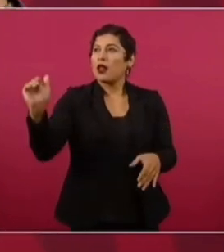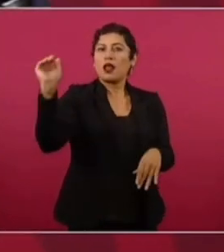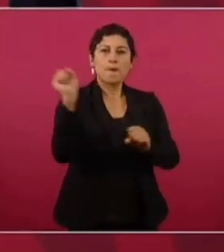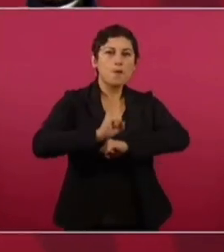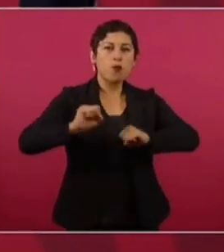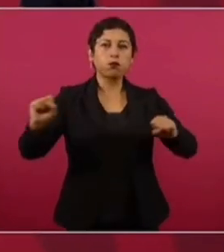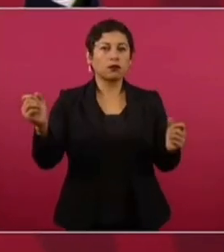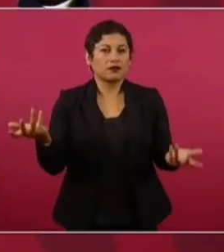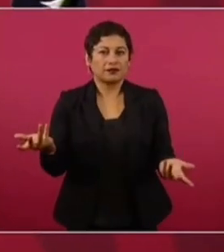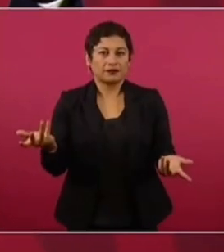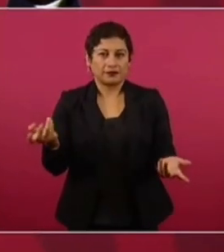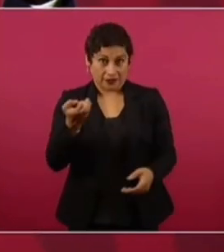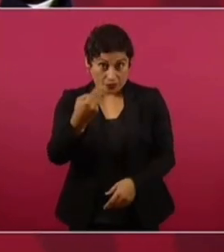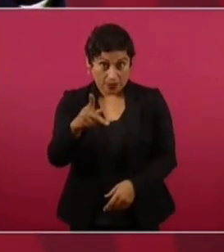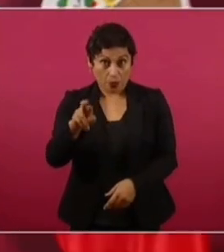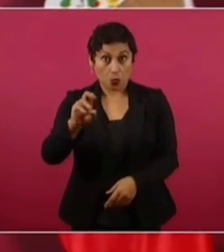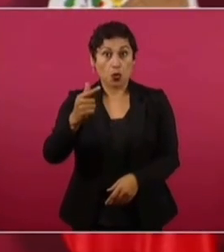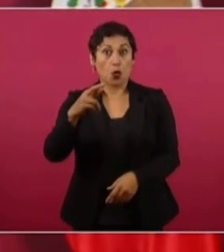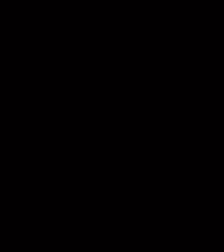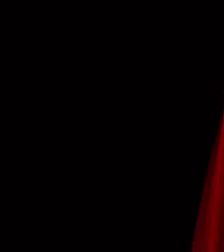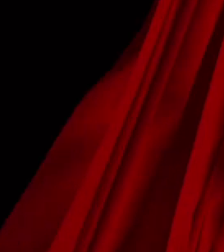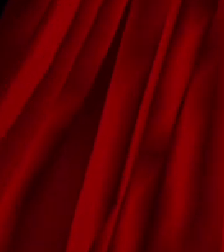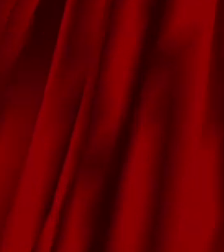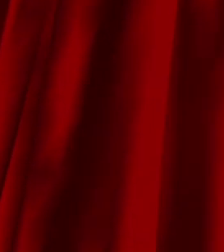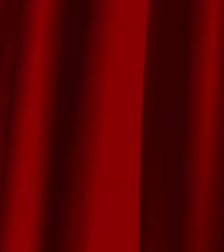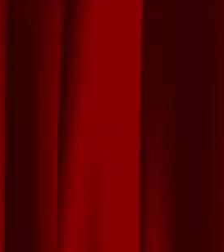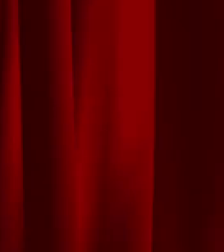Ese es el progreso sin justicia.